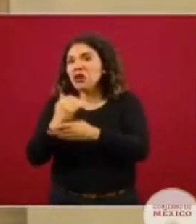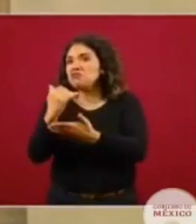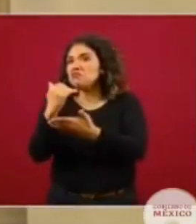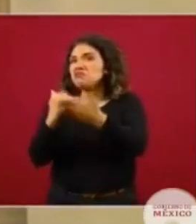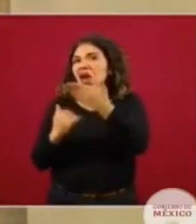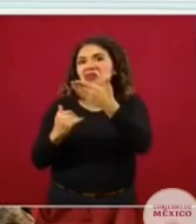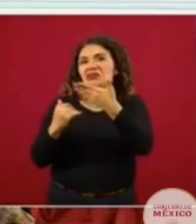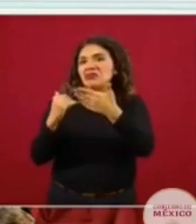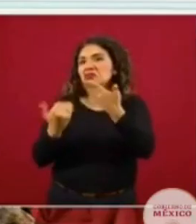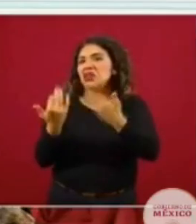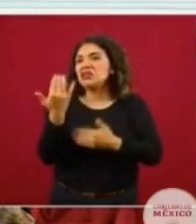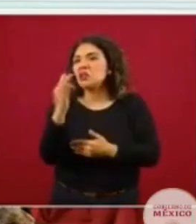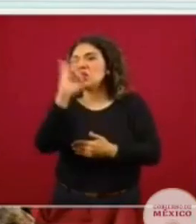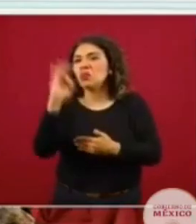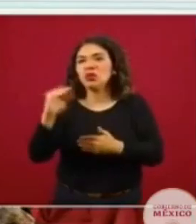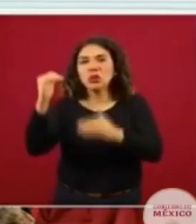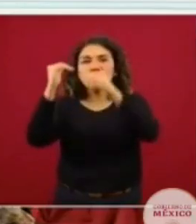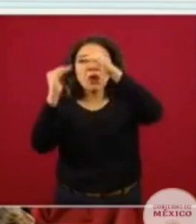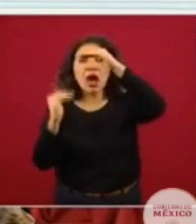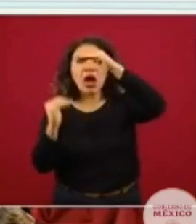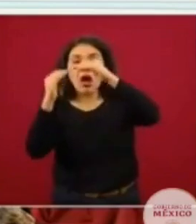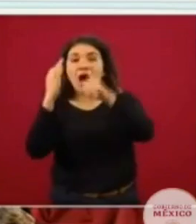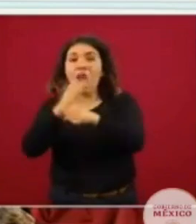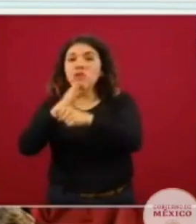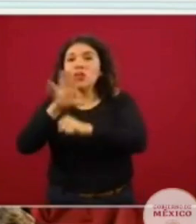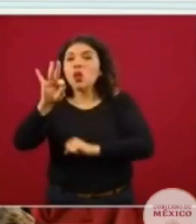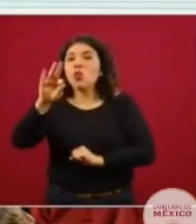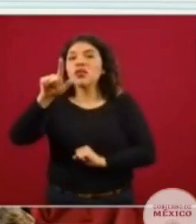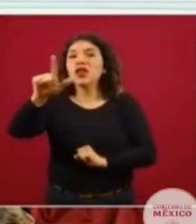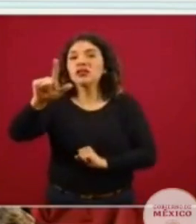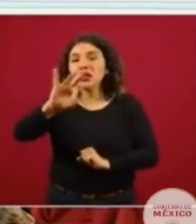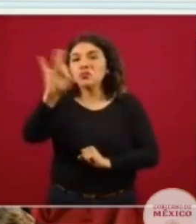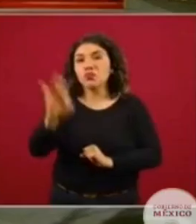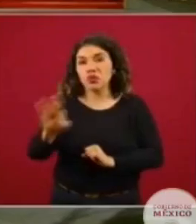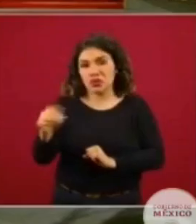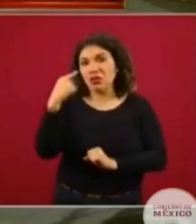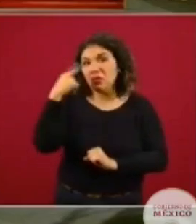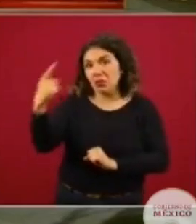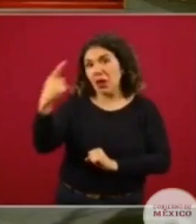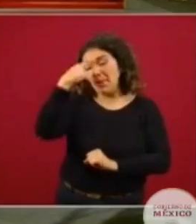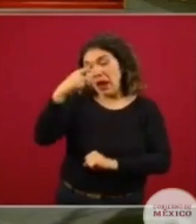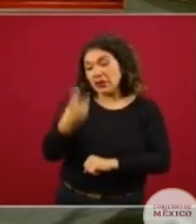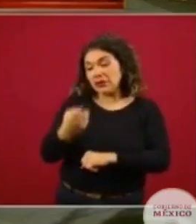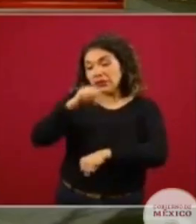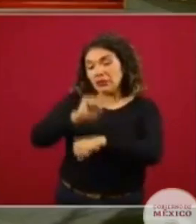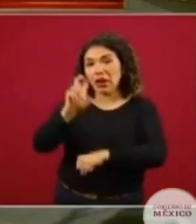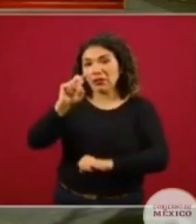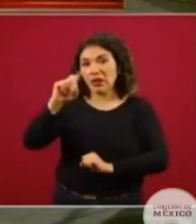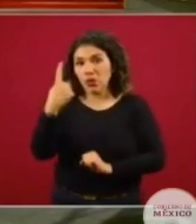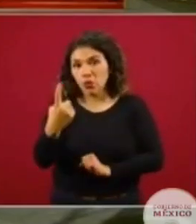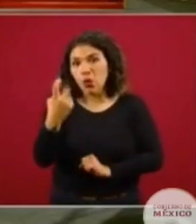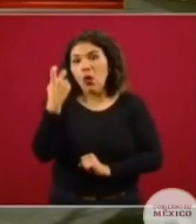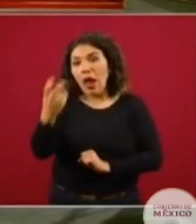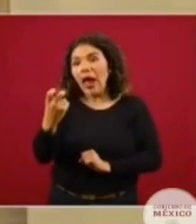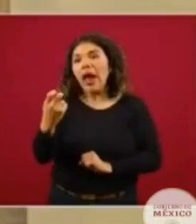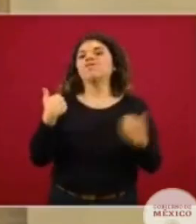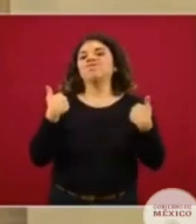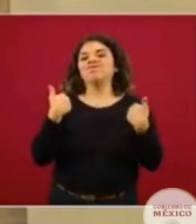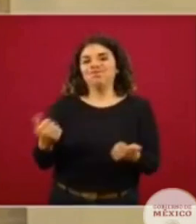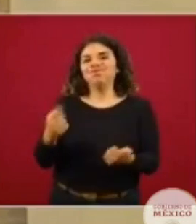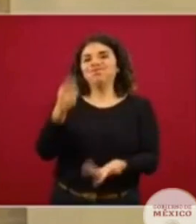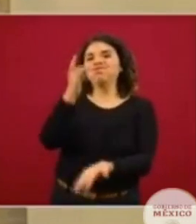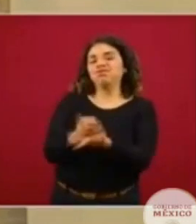del 50%, está actualmente en un 47% para la semana 31 y entonces esto también es